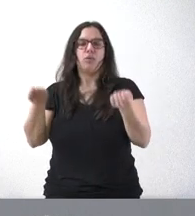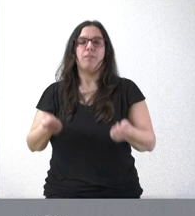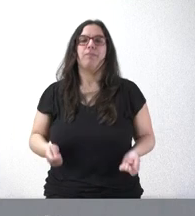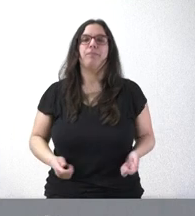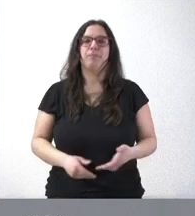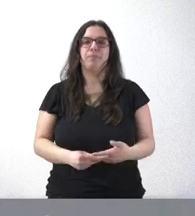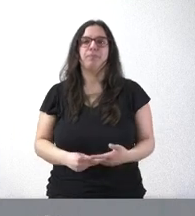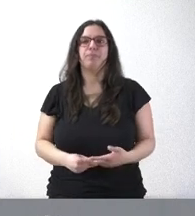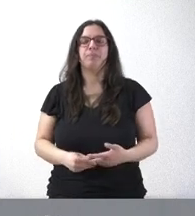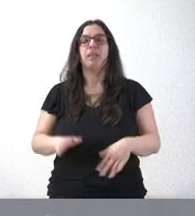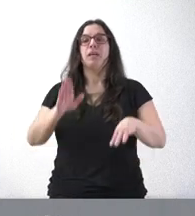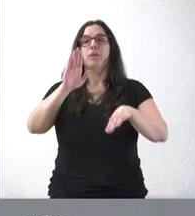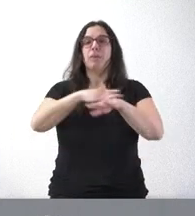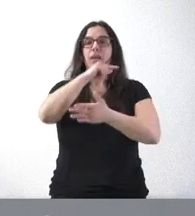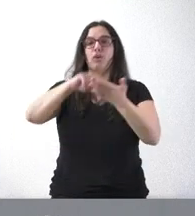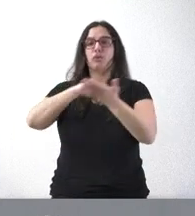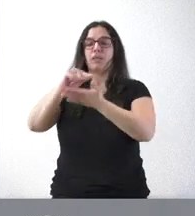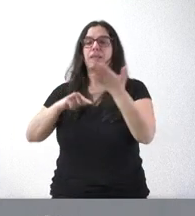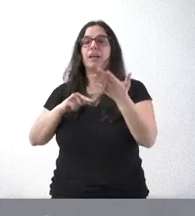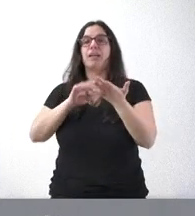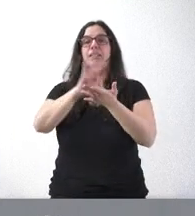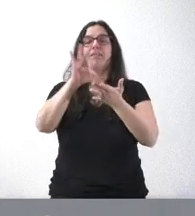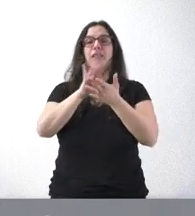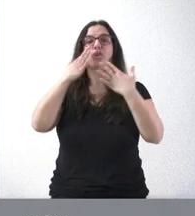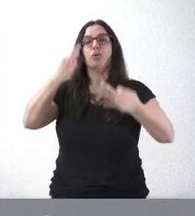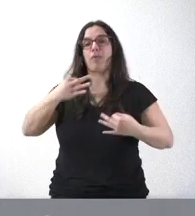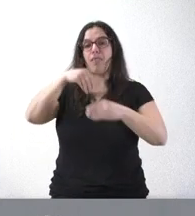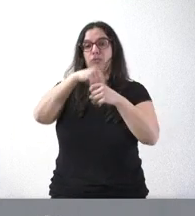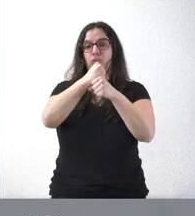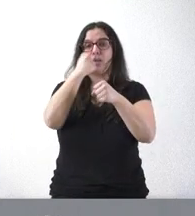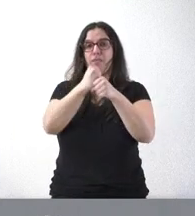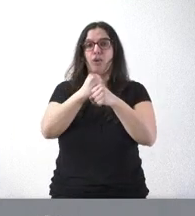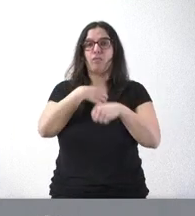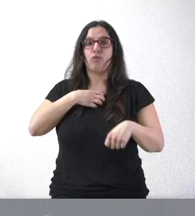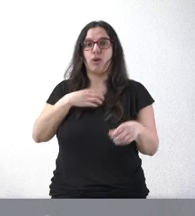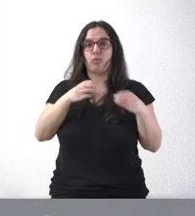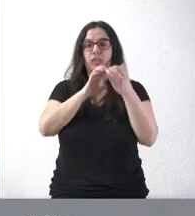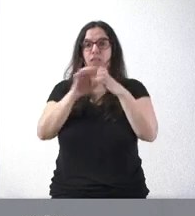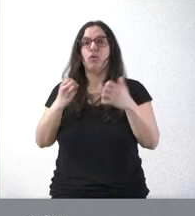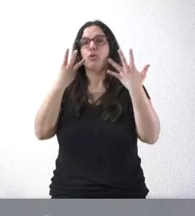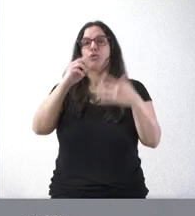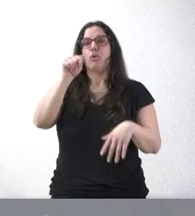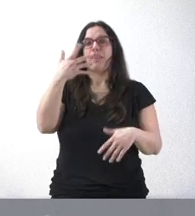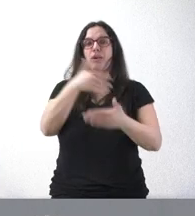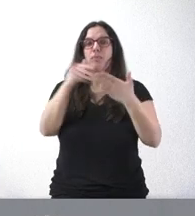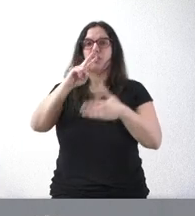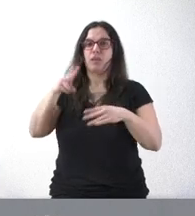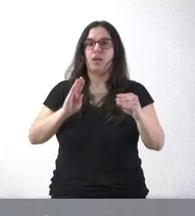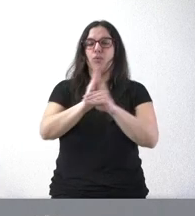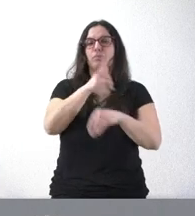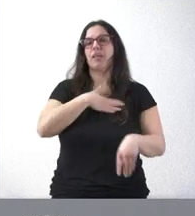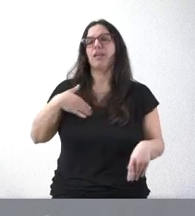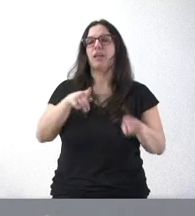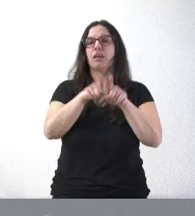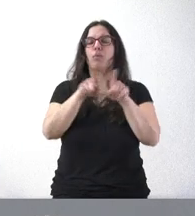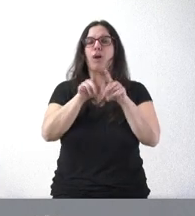Para contratar los servicios de seguridad en el trabajo de los empleados públicos de la Junta de Castilla y León, 8,5 millones de euros. Se pretende el beneficio